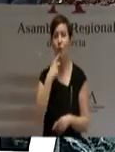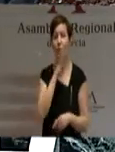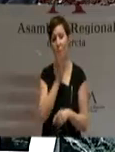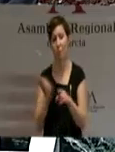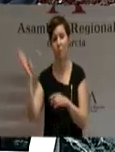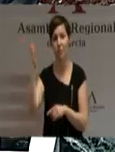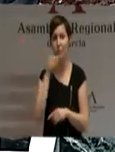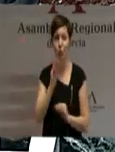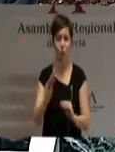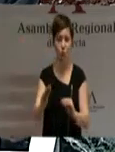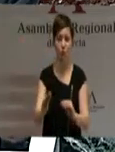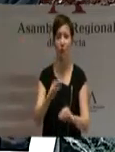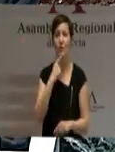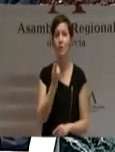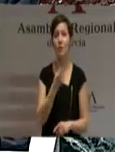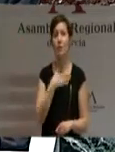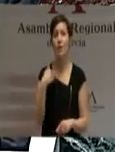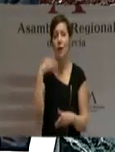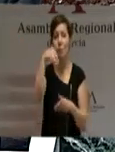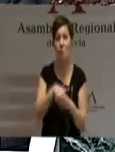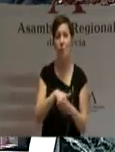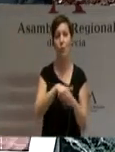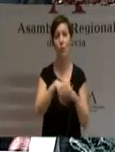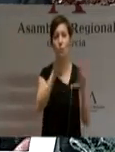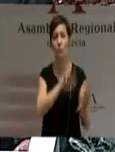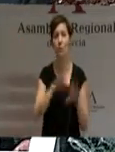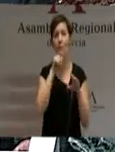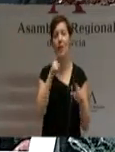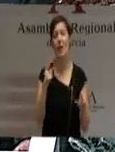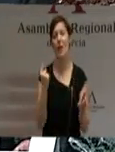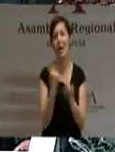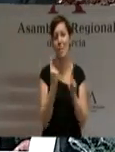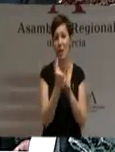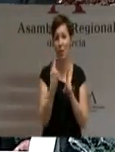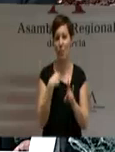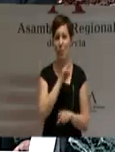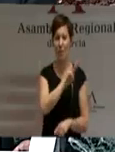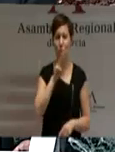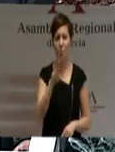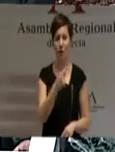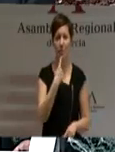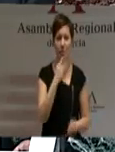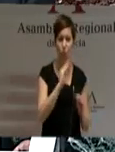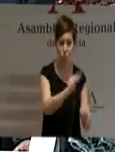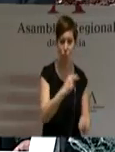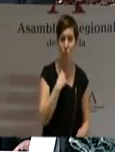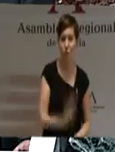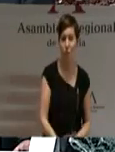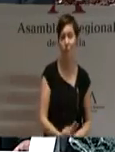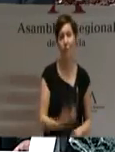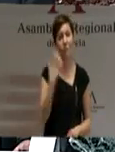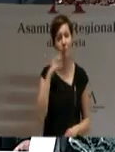compañero que legítimamente le disputaba los votos en la urna, llamó enemigo al Partido Popular y fijó como su único objetivo